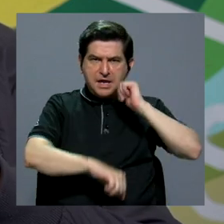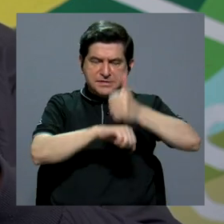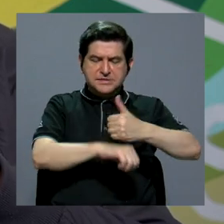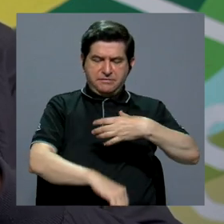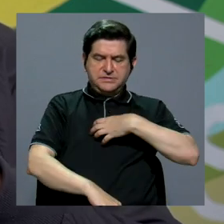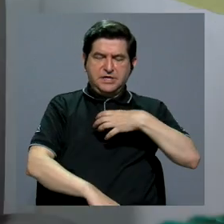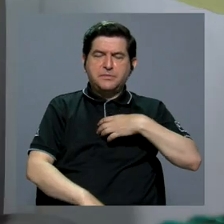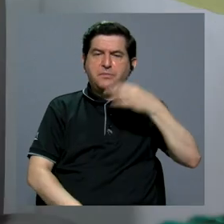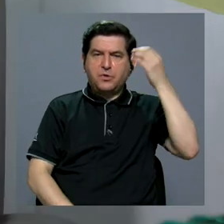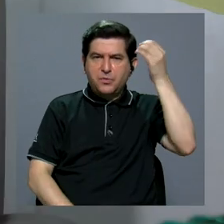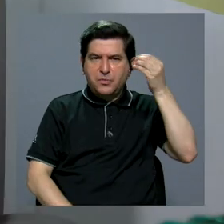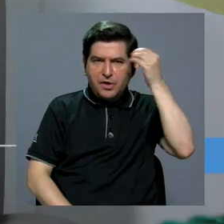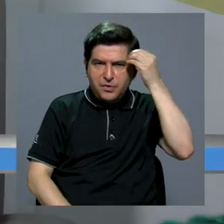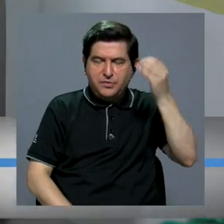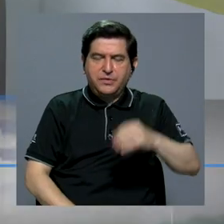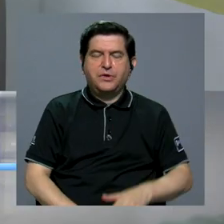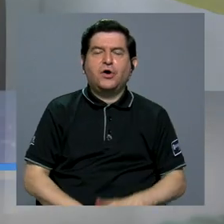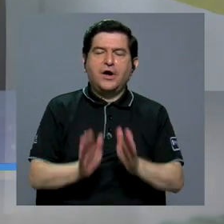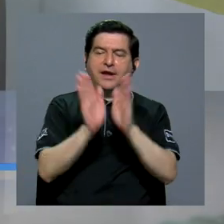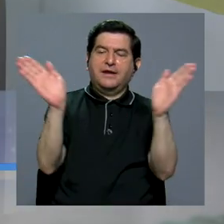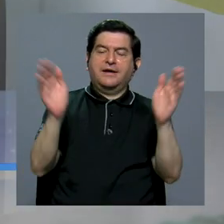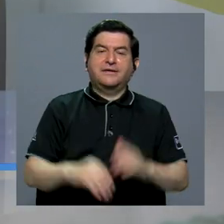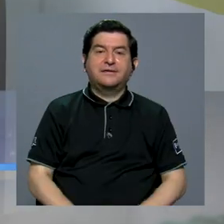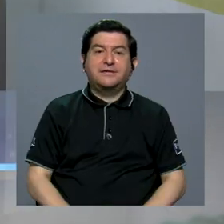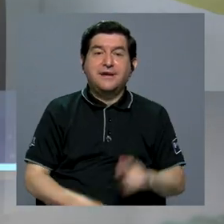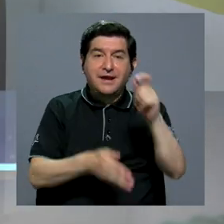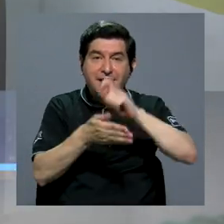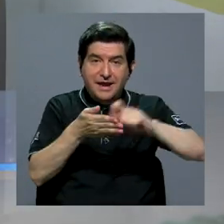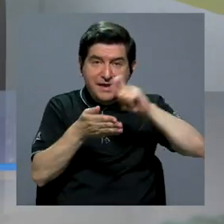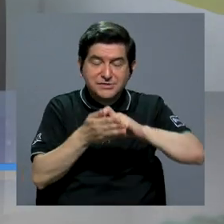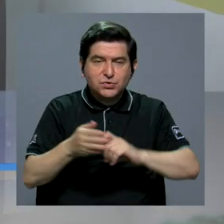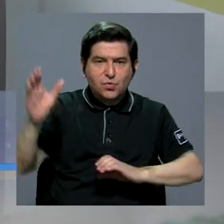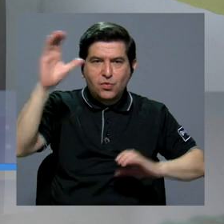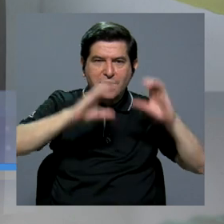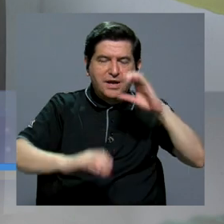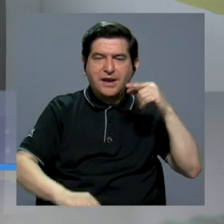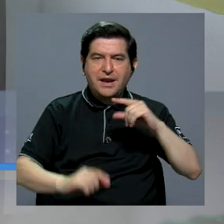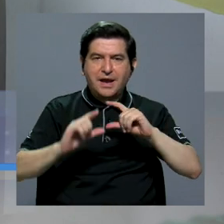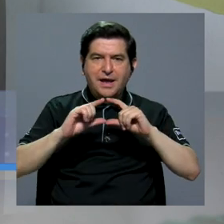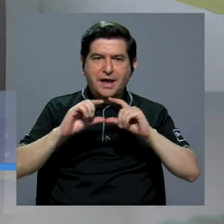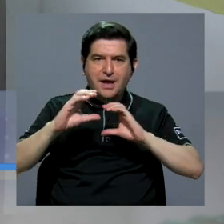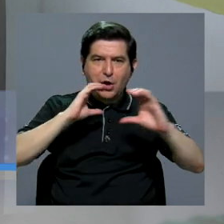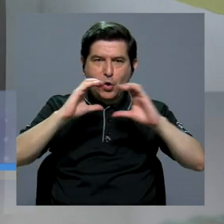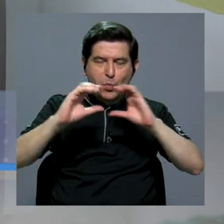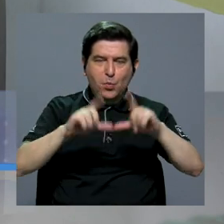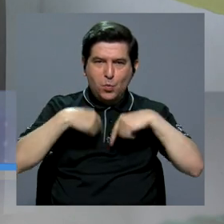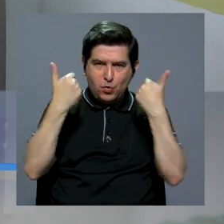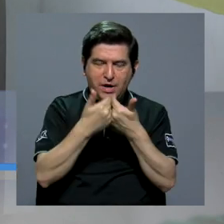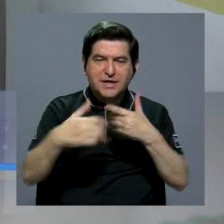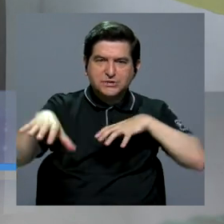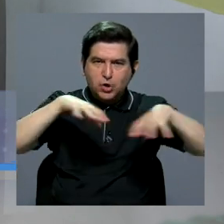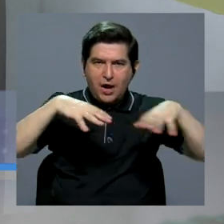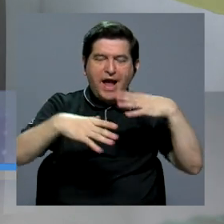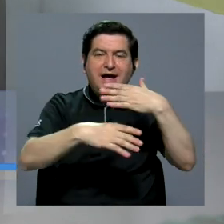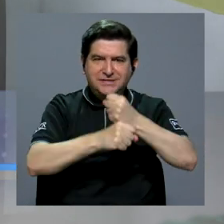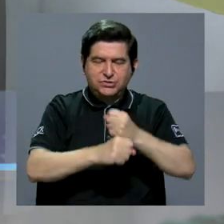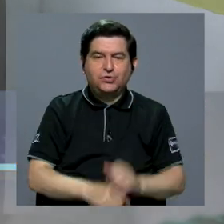criterio en general. En consecuencia, la Escuela de Ciencias de la Comunicación Colectiva toma una acción y le hace una